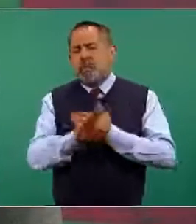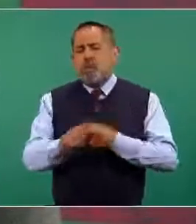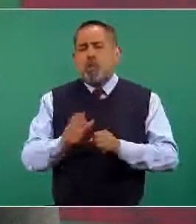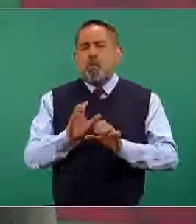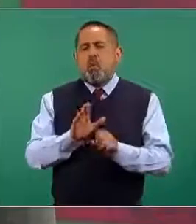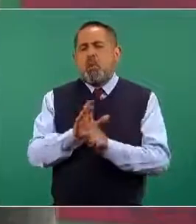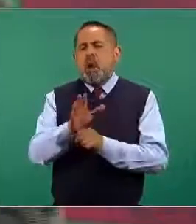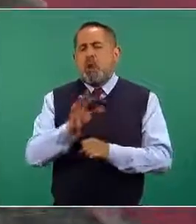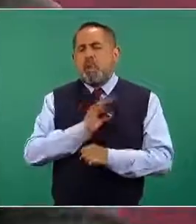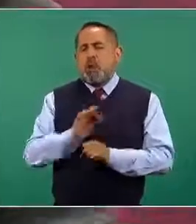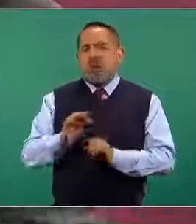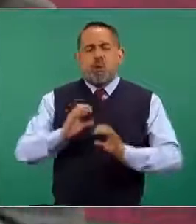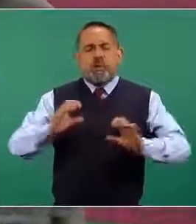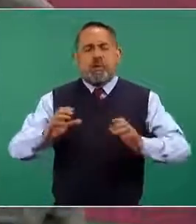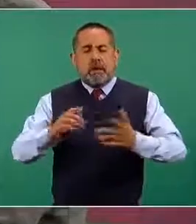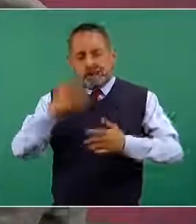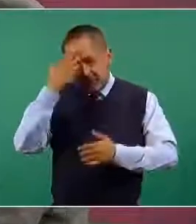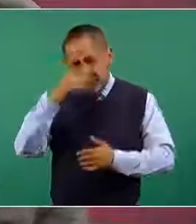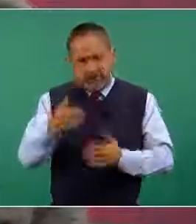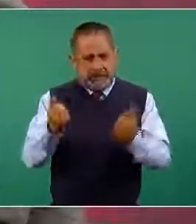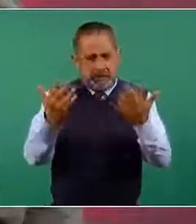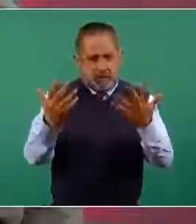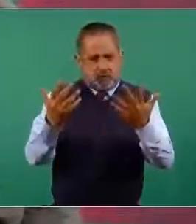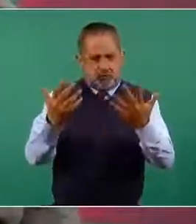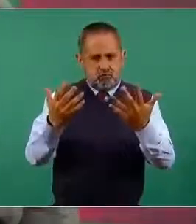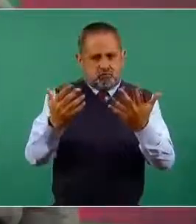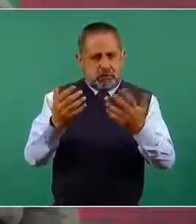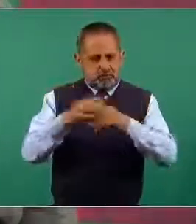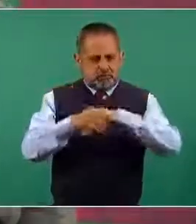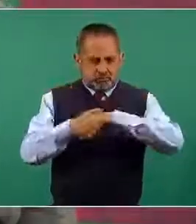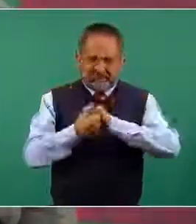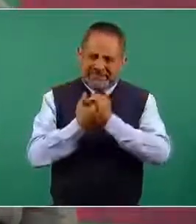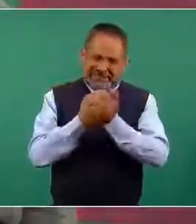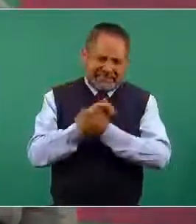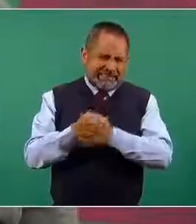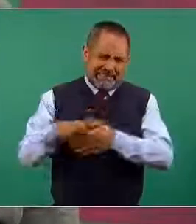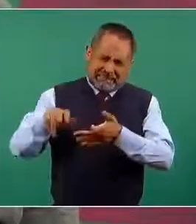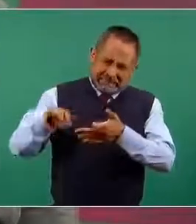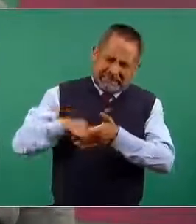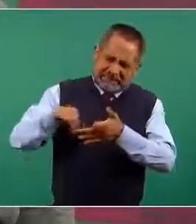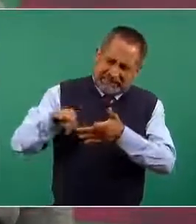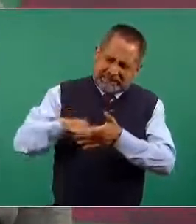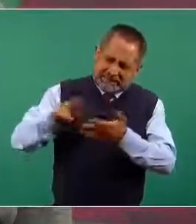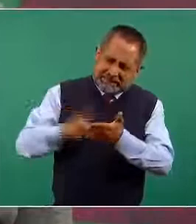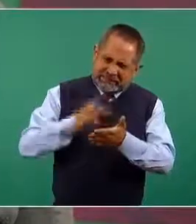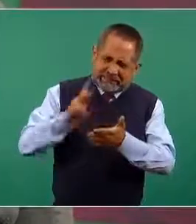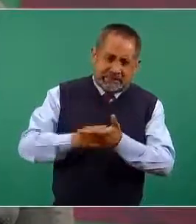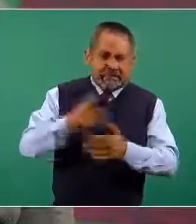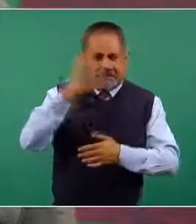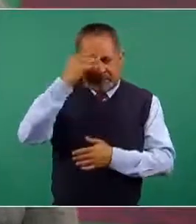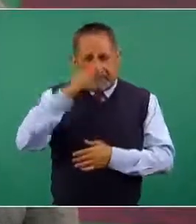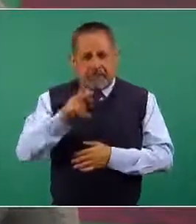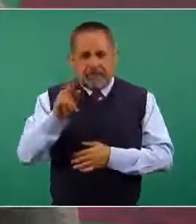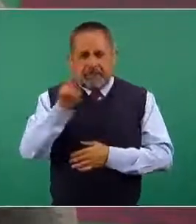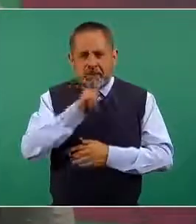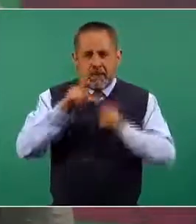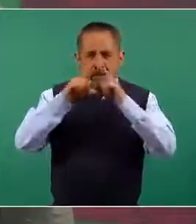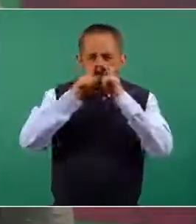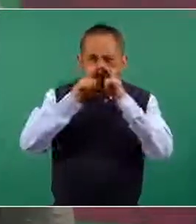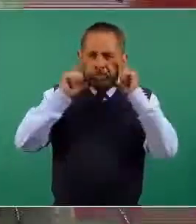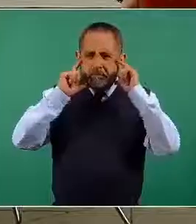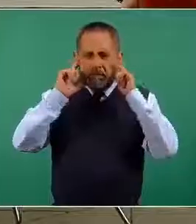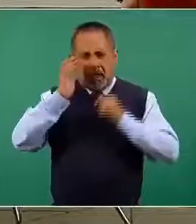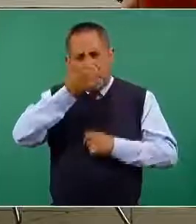esta enfermedad. Es el lavado de manos constante, la etiqueta respiratoria, el uso